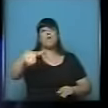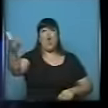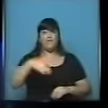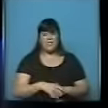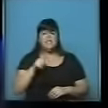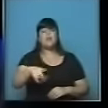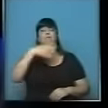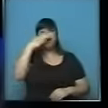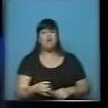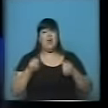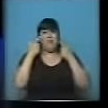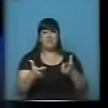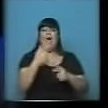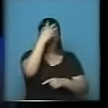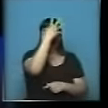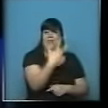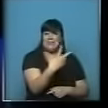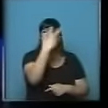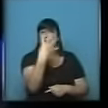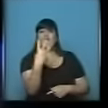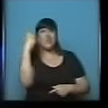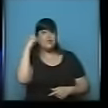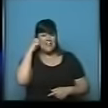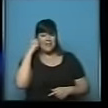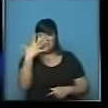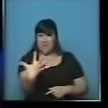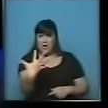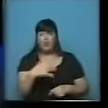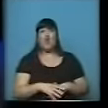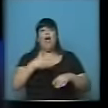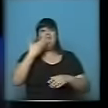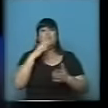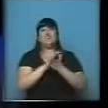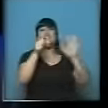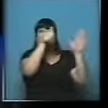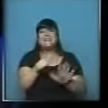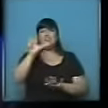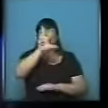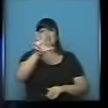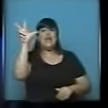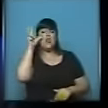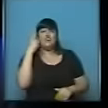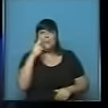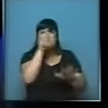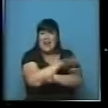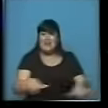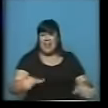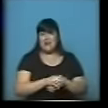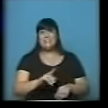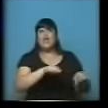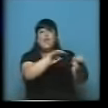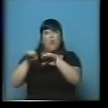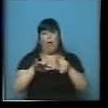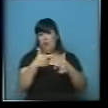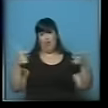para que tengan sala de 3, 4 y 5, estamos hablando de 638.000 niños que no tienen hoy igualdad de